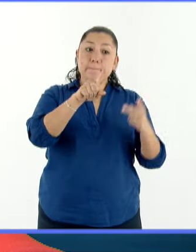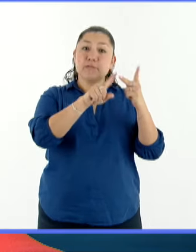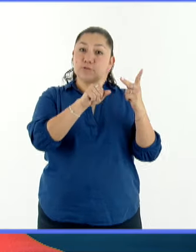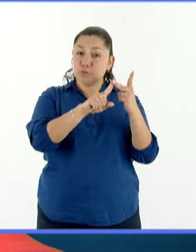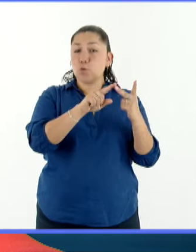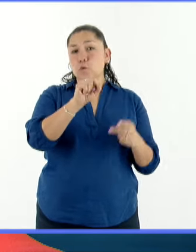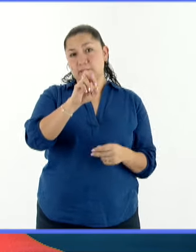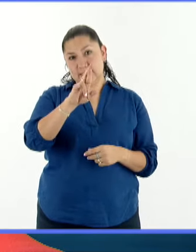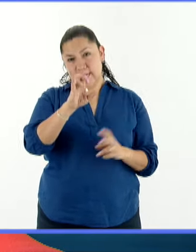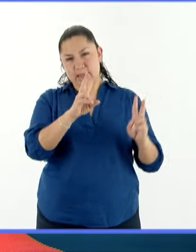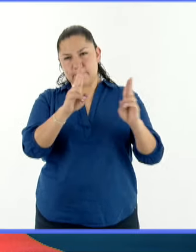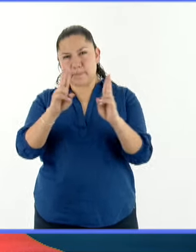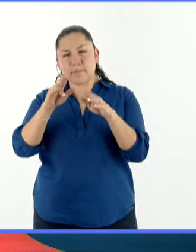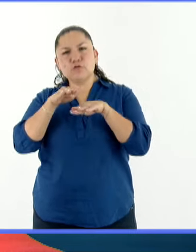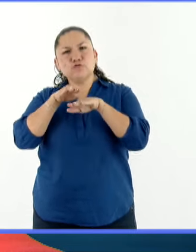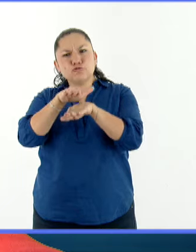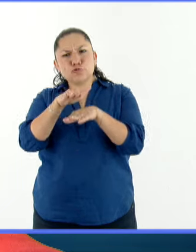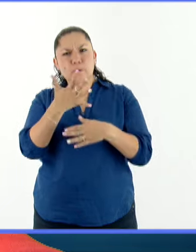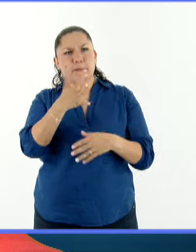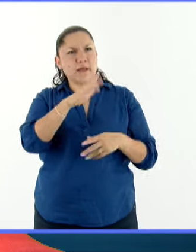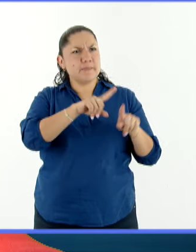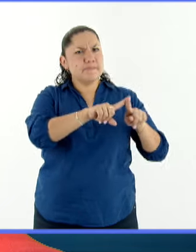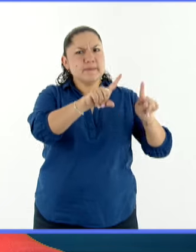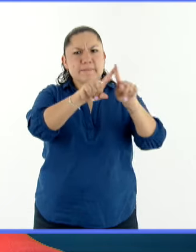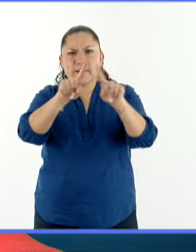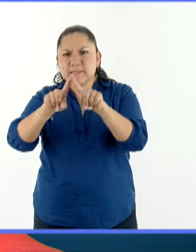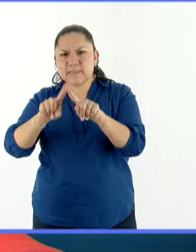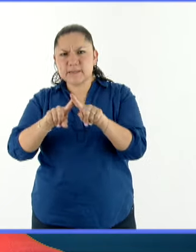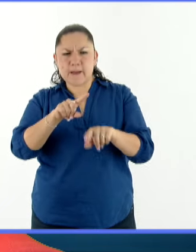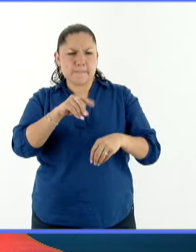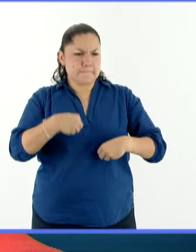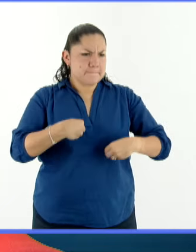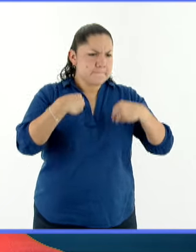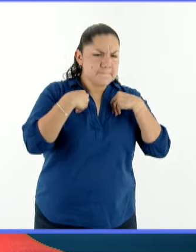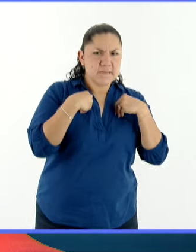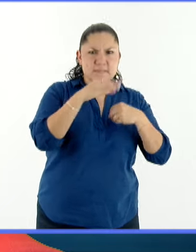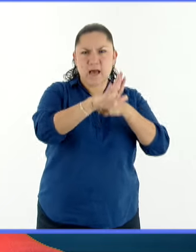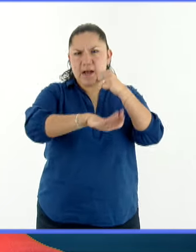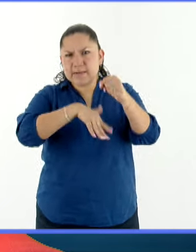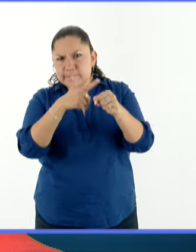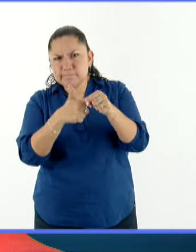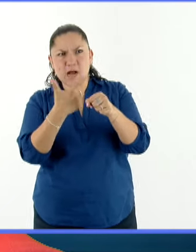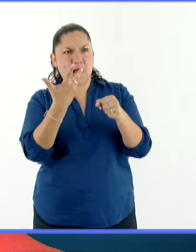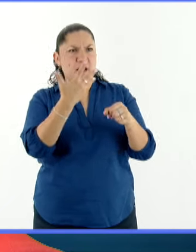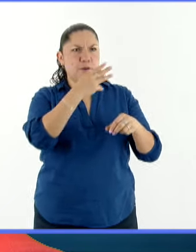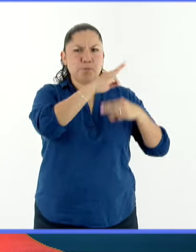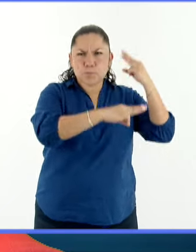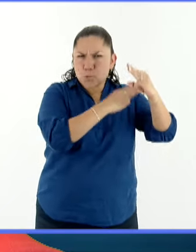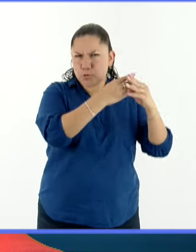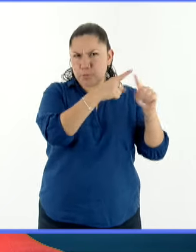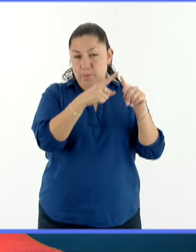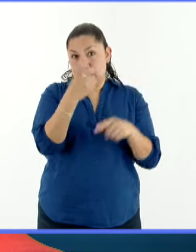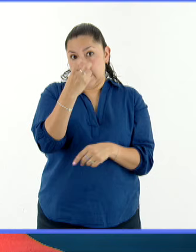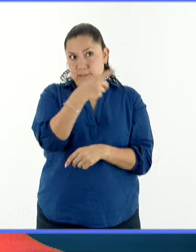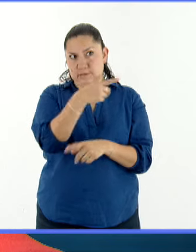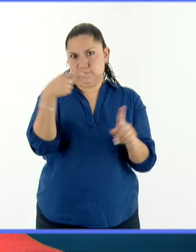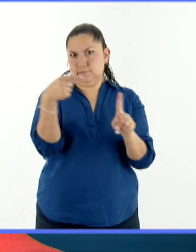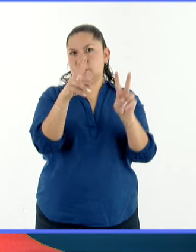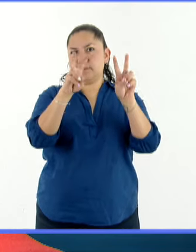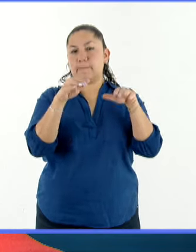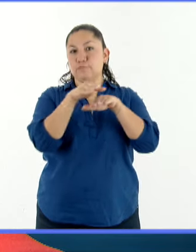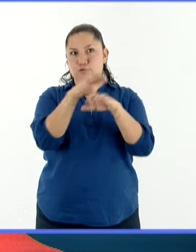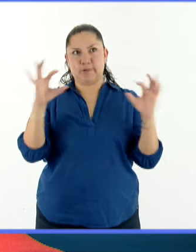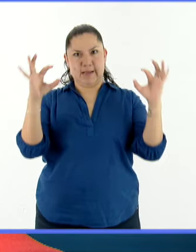que esta tarde nos habla sobre el color y la luz, precisamente a propósito del eclipse solar total que viviremos el próximo